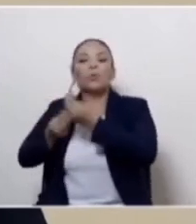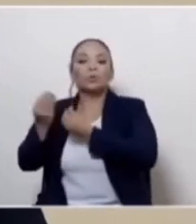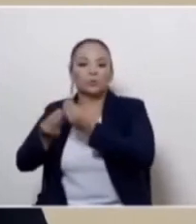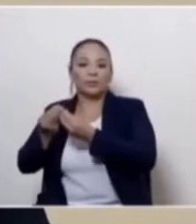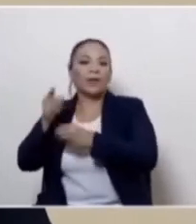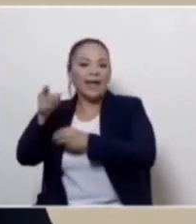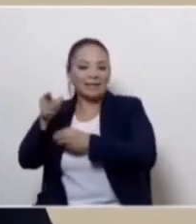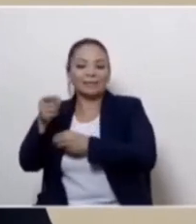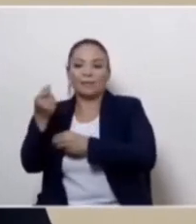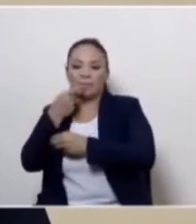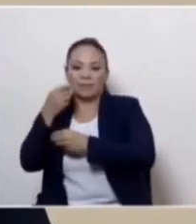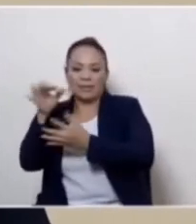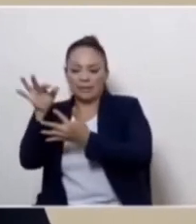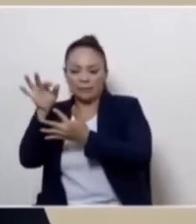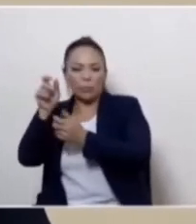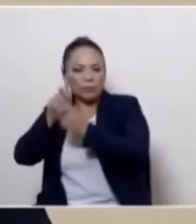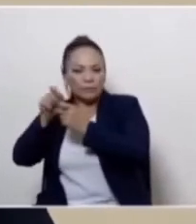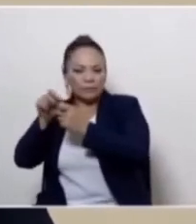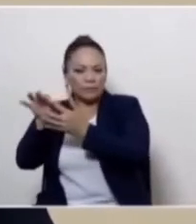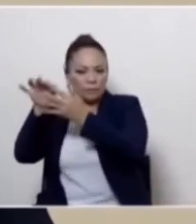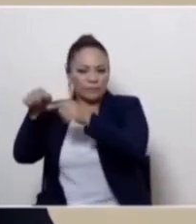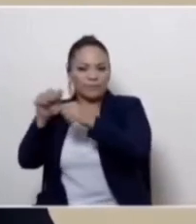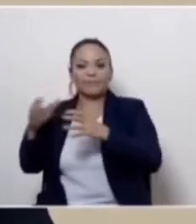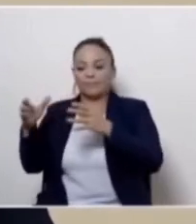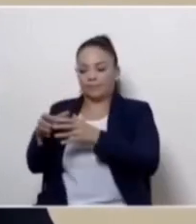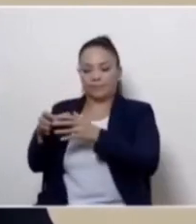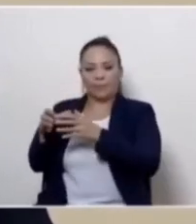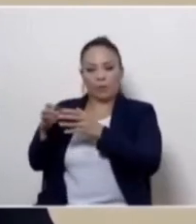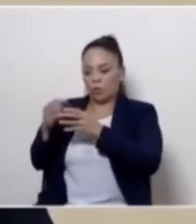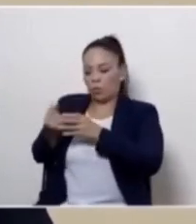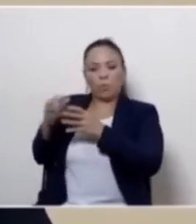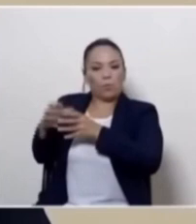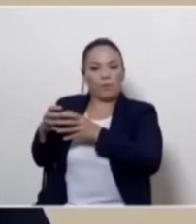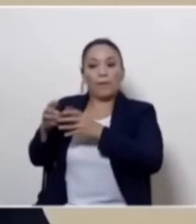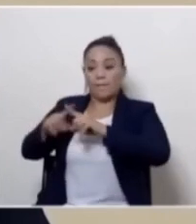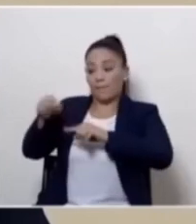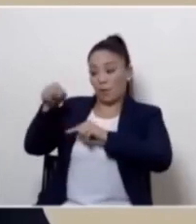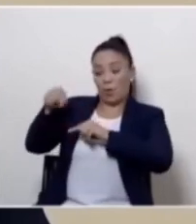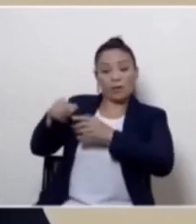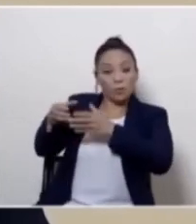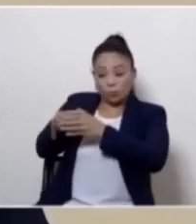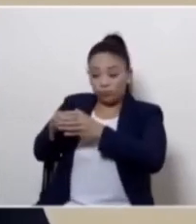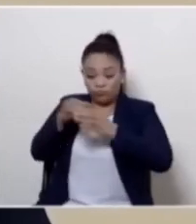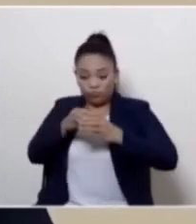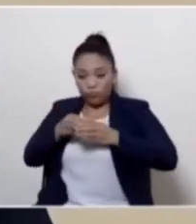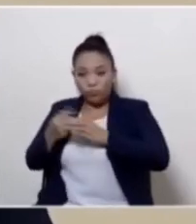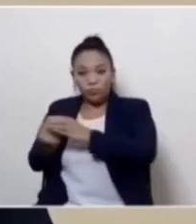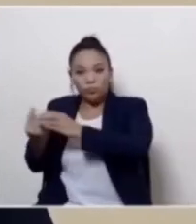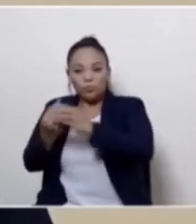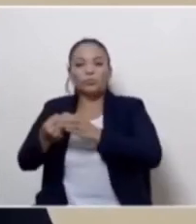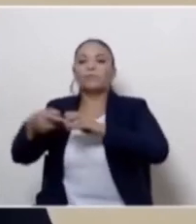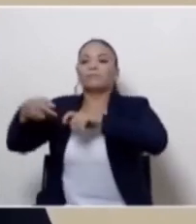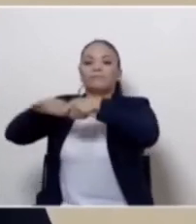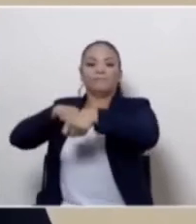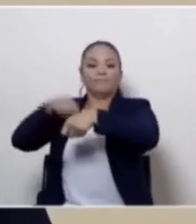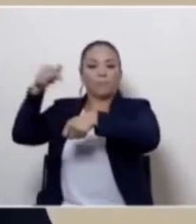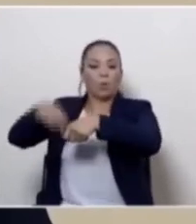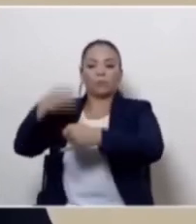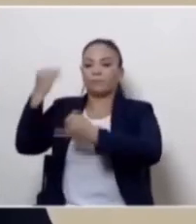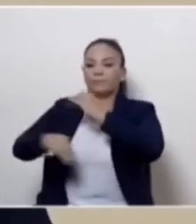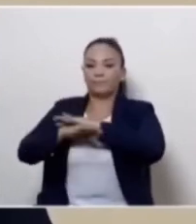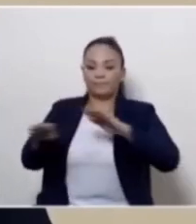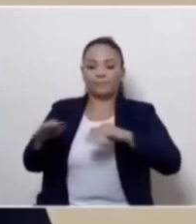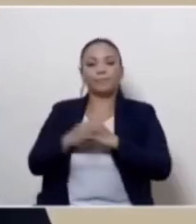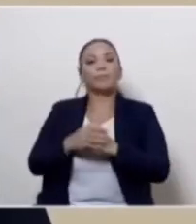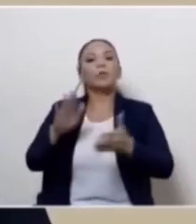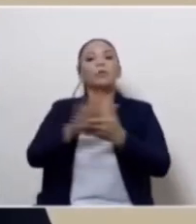esa medicina en el país. Y hoy vamos a destruir esos monopolios porque el